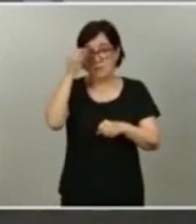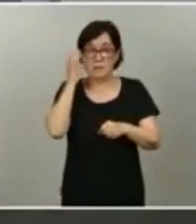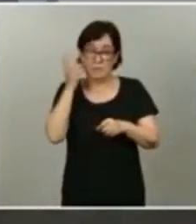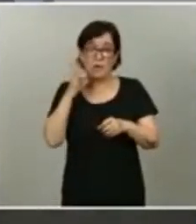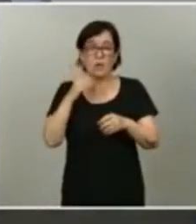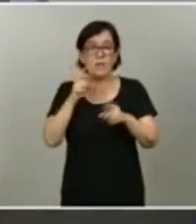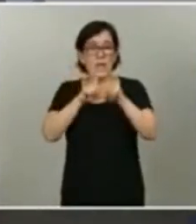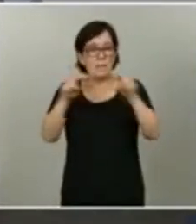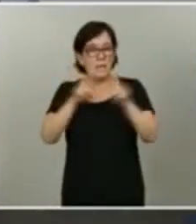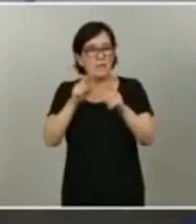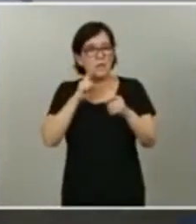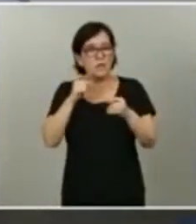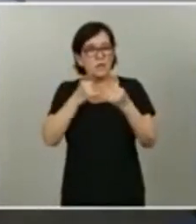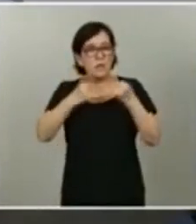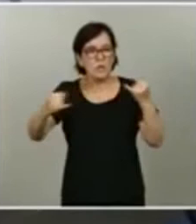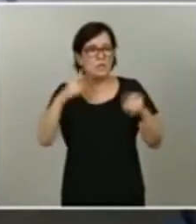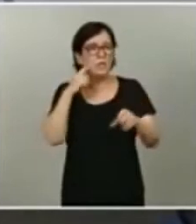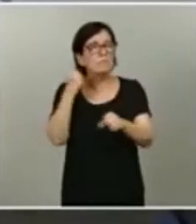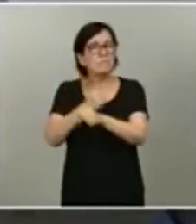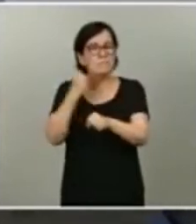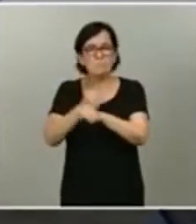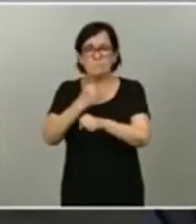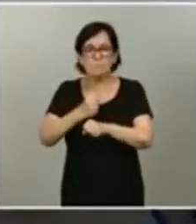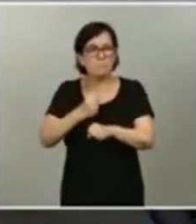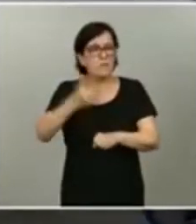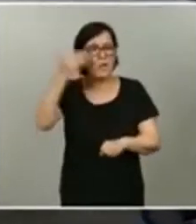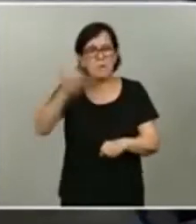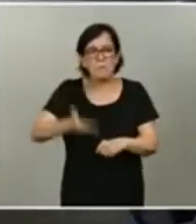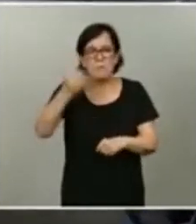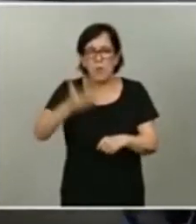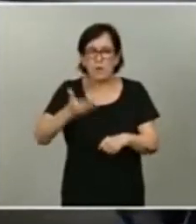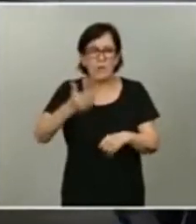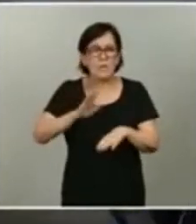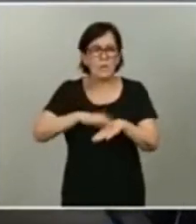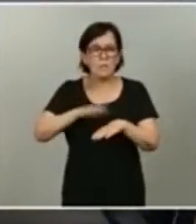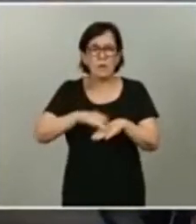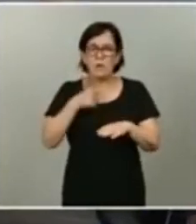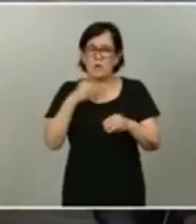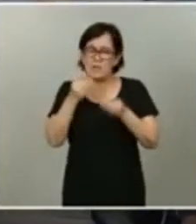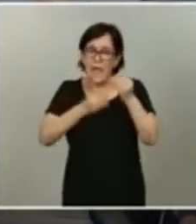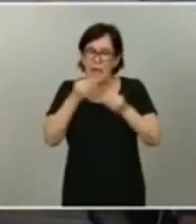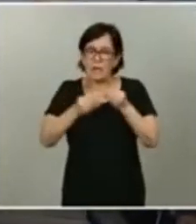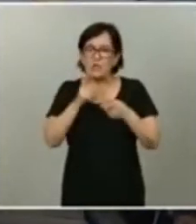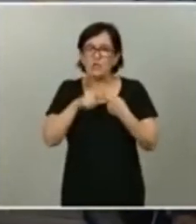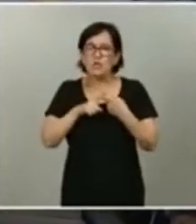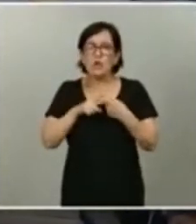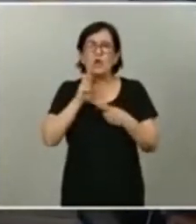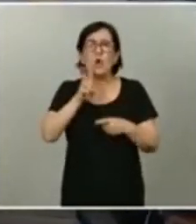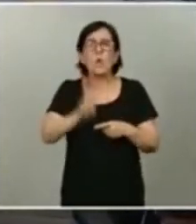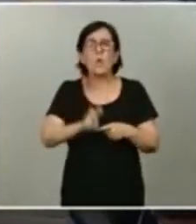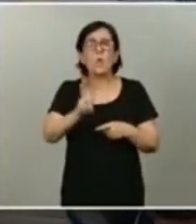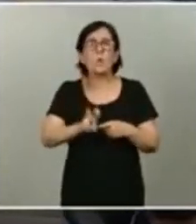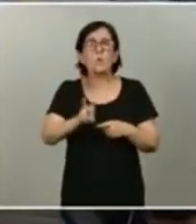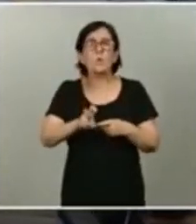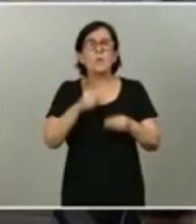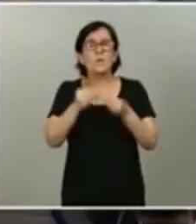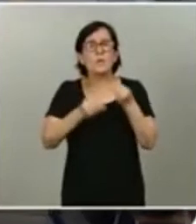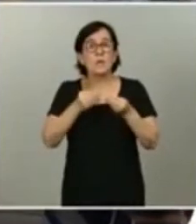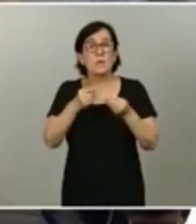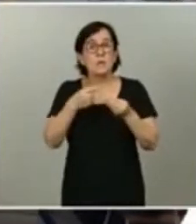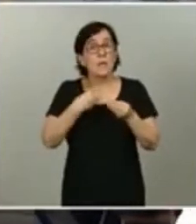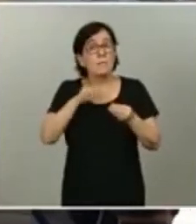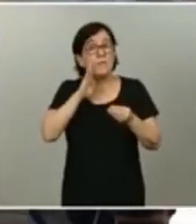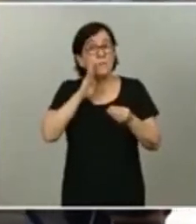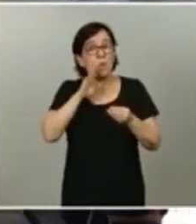sumamente interesante porque se ha capilarizado la utilidad de este instrumento también